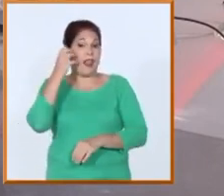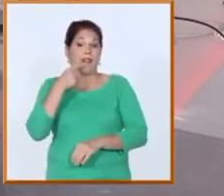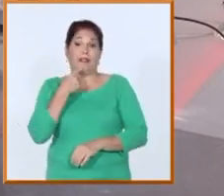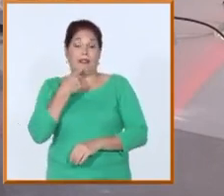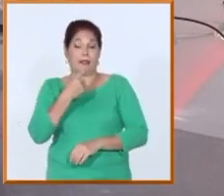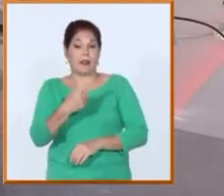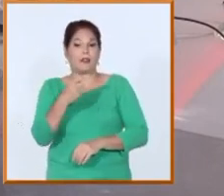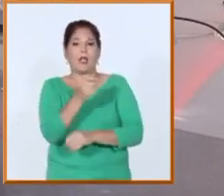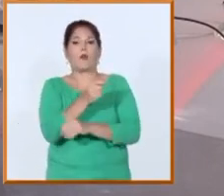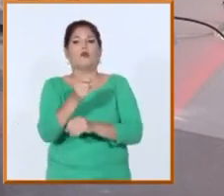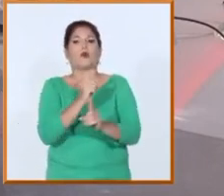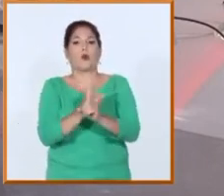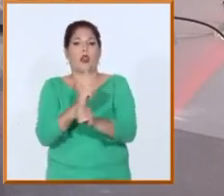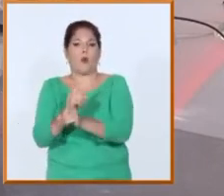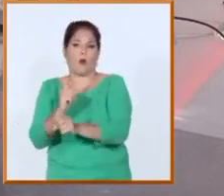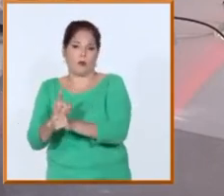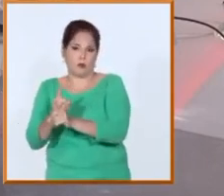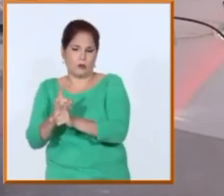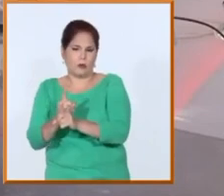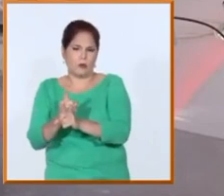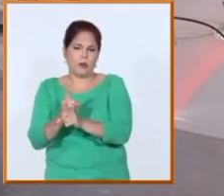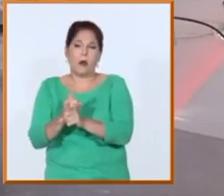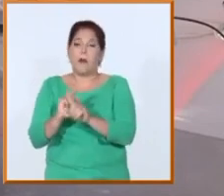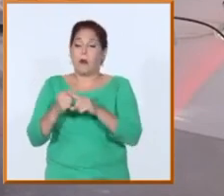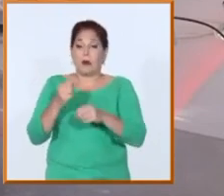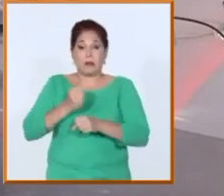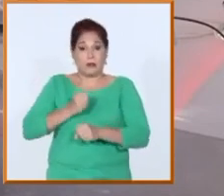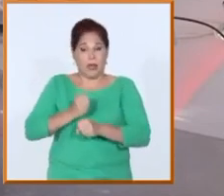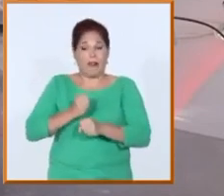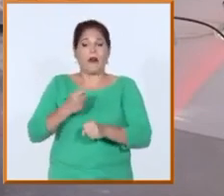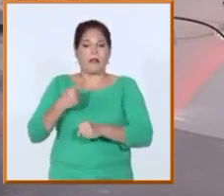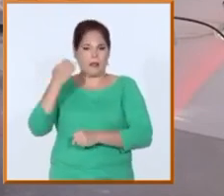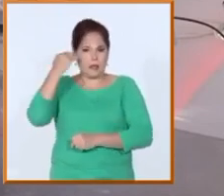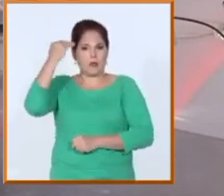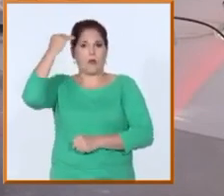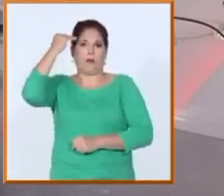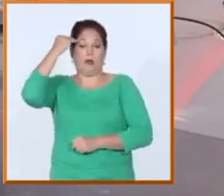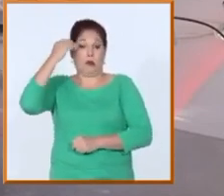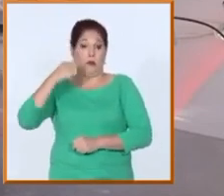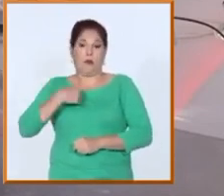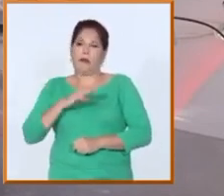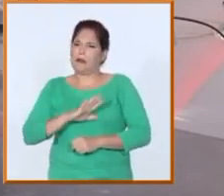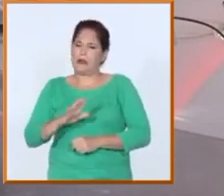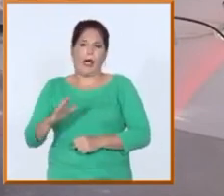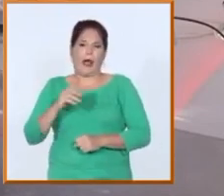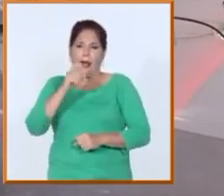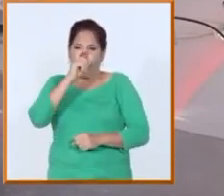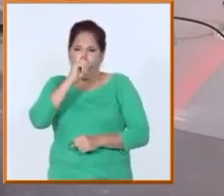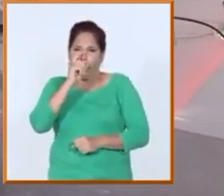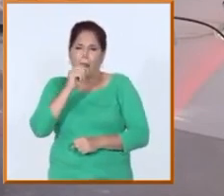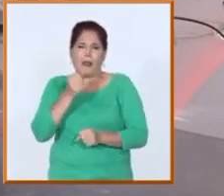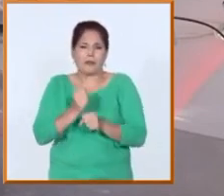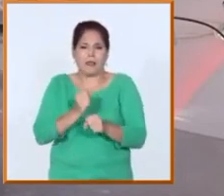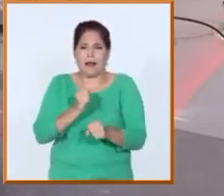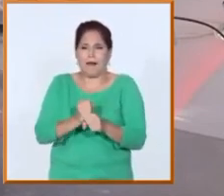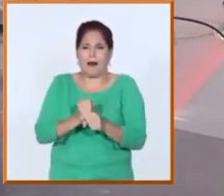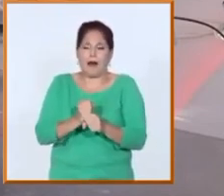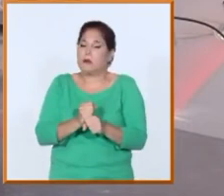salida al interés de los trabajadores cubanos de superarse en aquel momento cuando no tenían una formación sólida